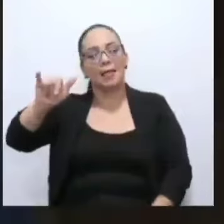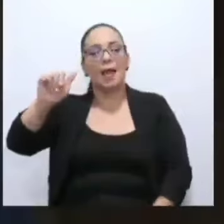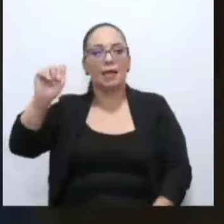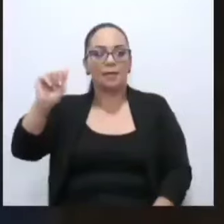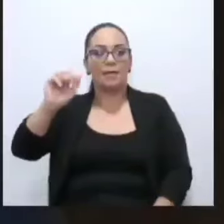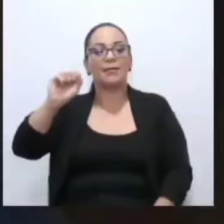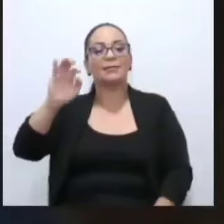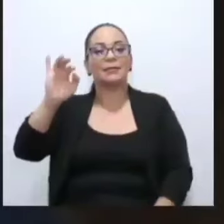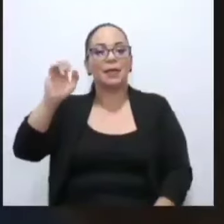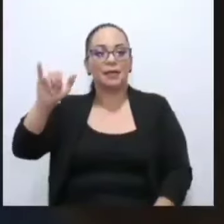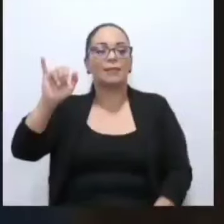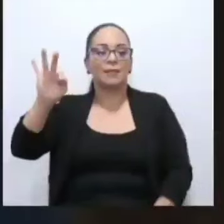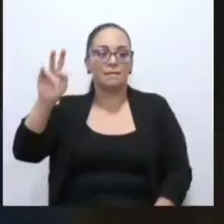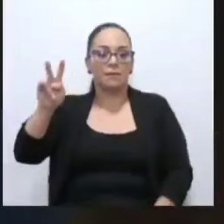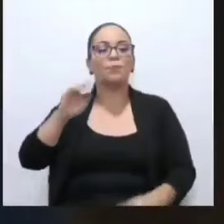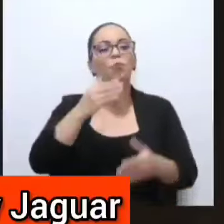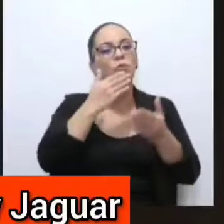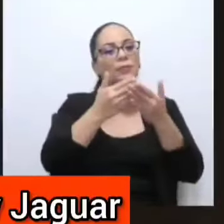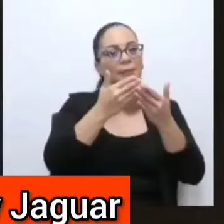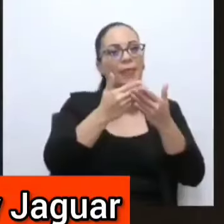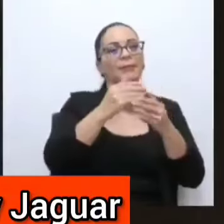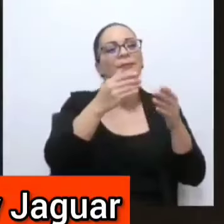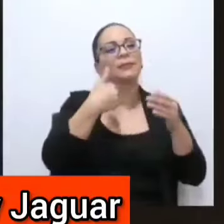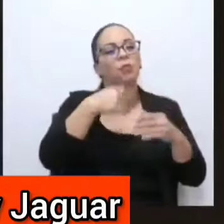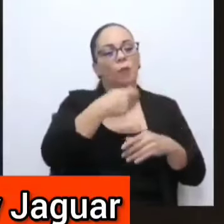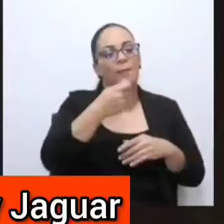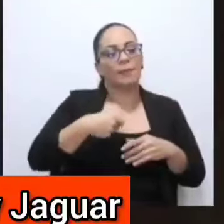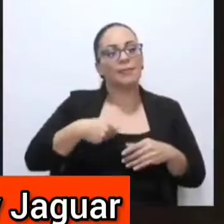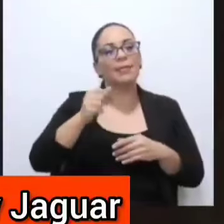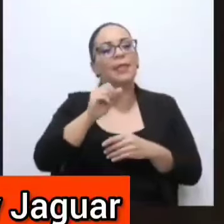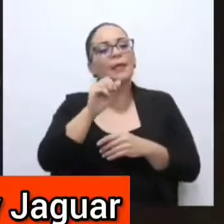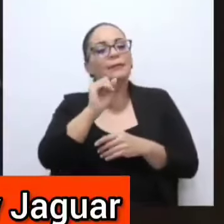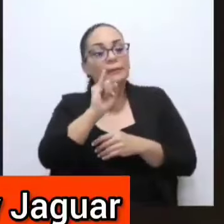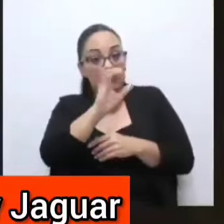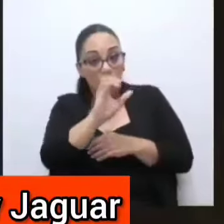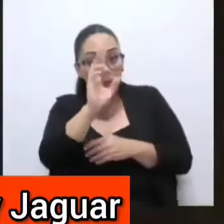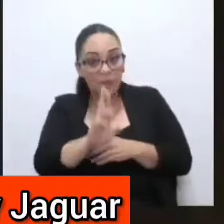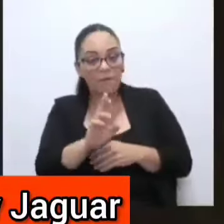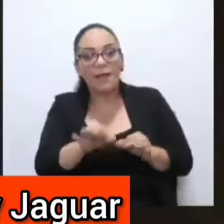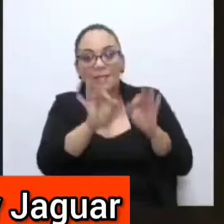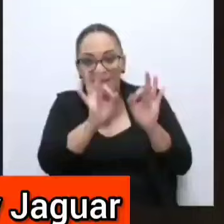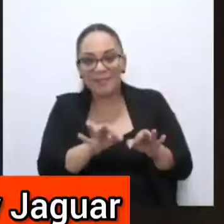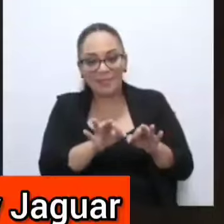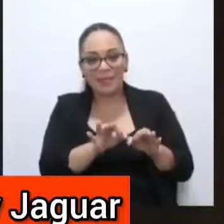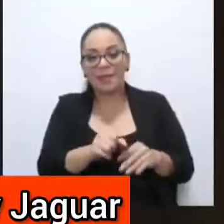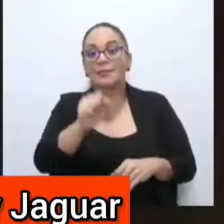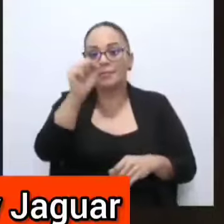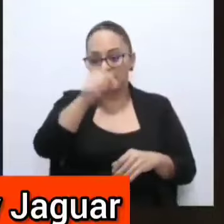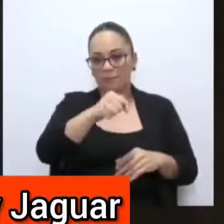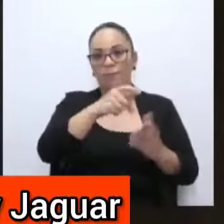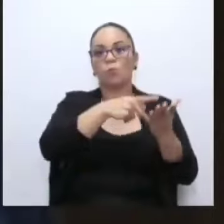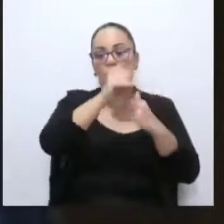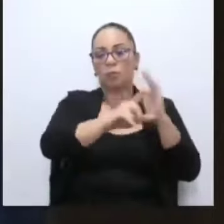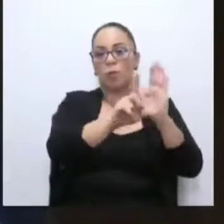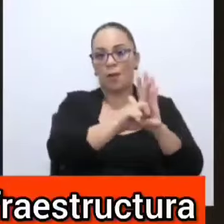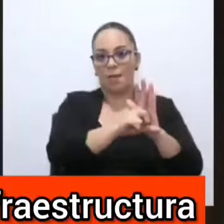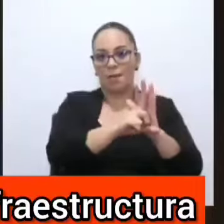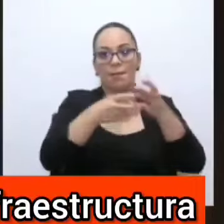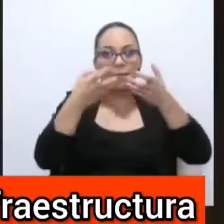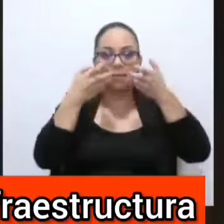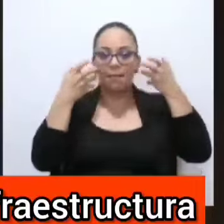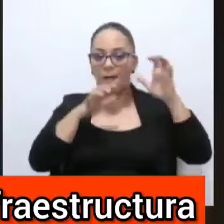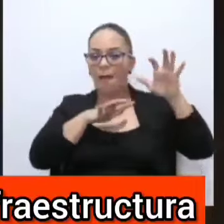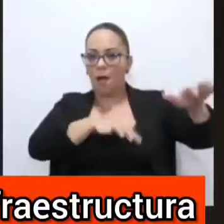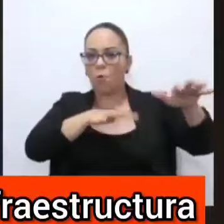Muchas gracias, señor Presidente. Si Costa Rica decide darle el sí al proyecto de Ley Jaguar, ¿cómo